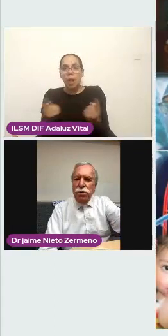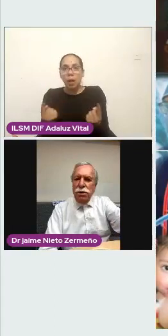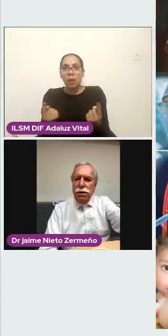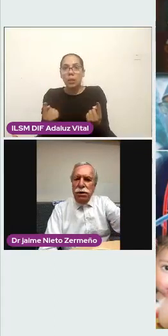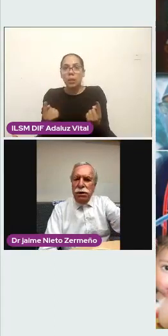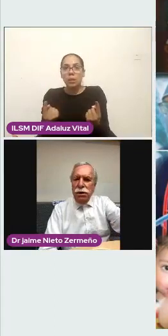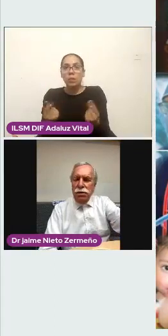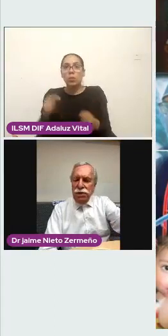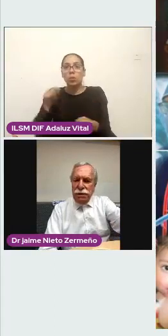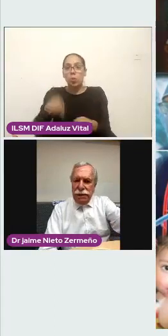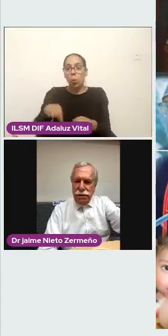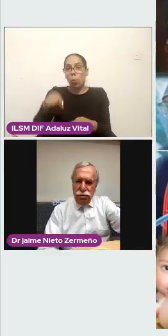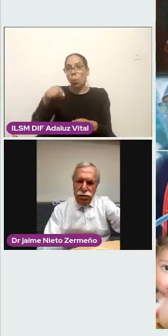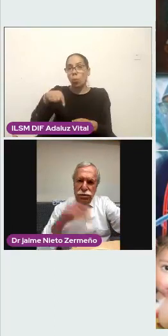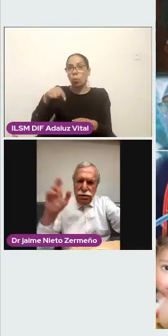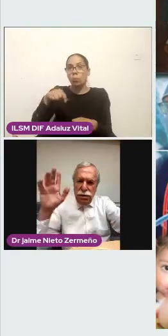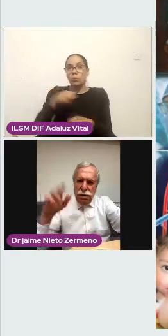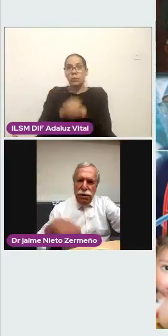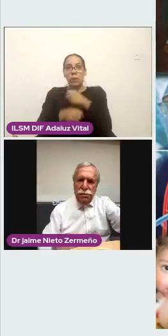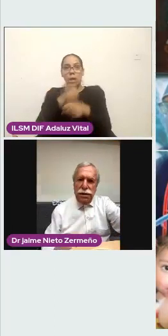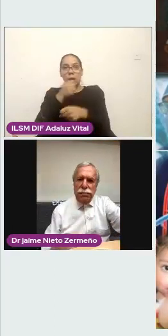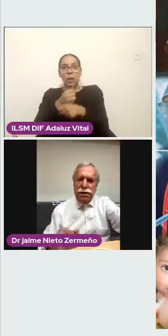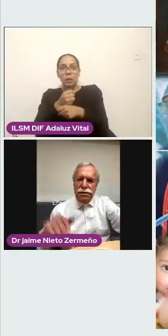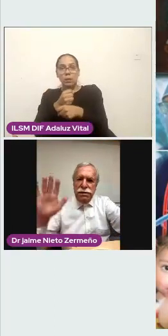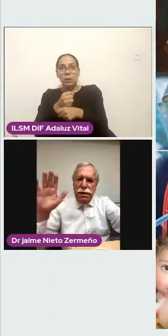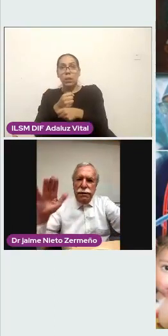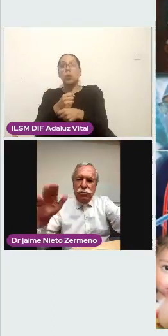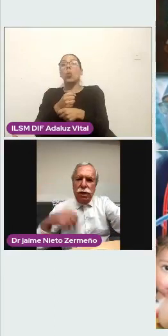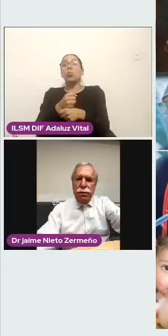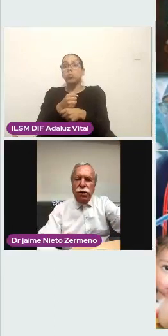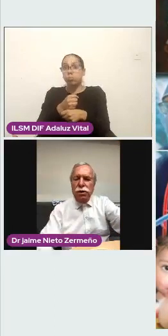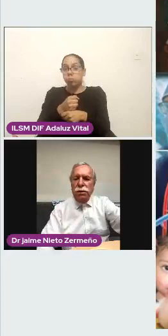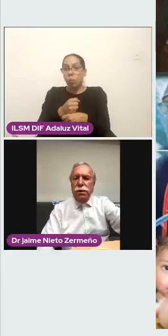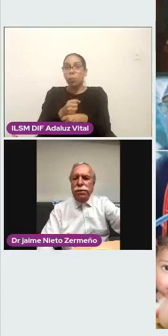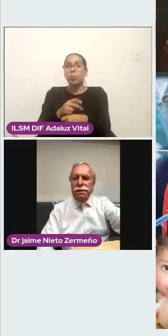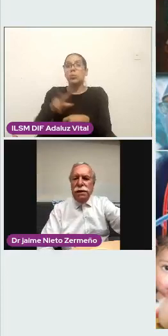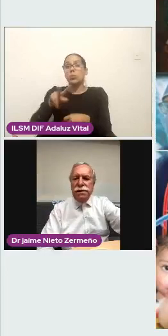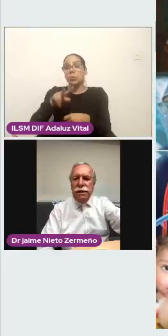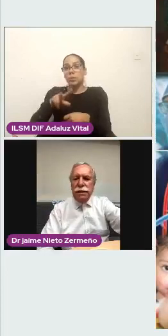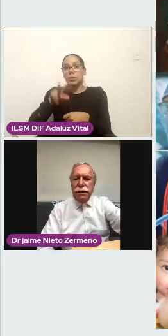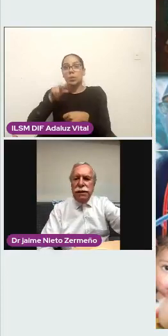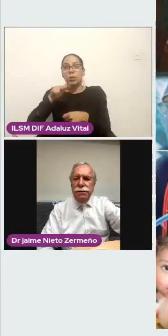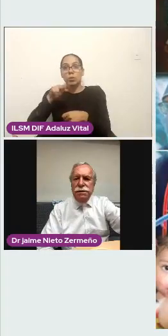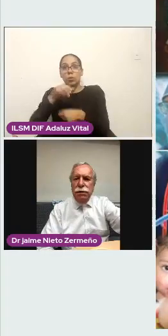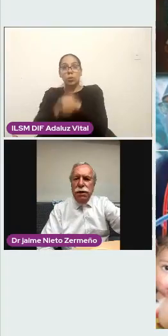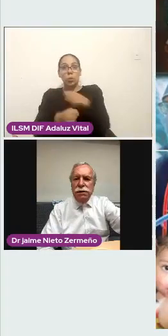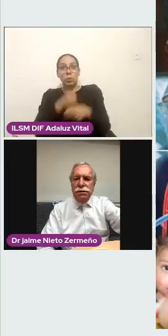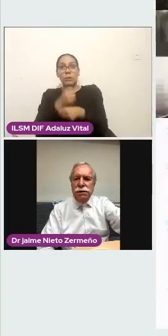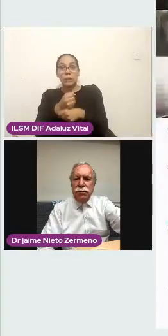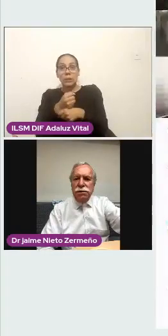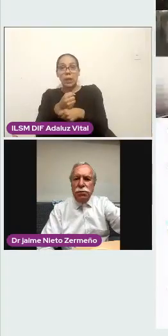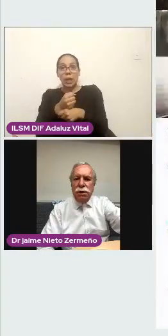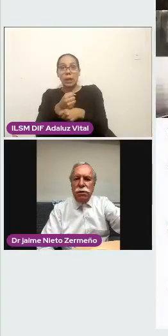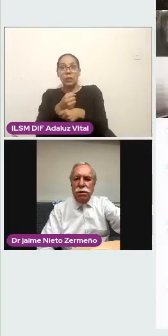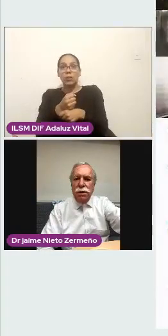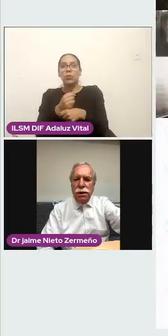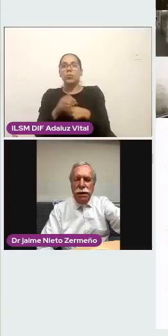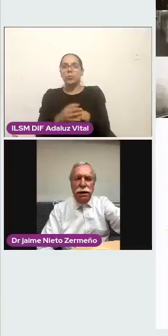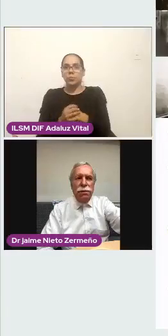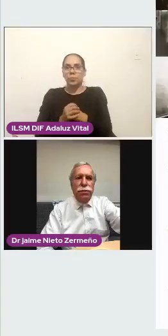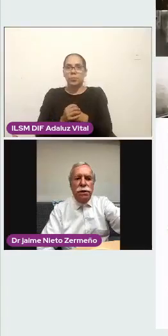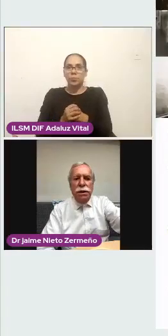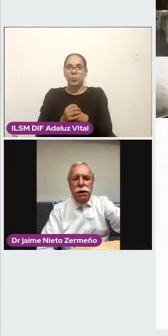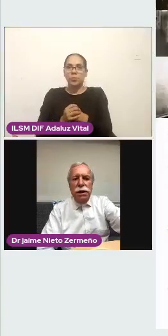año, 80 años. Entonces, le parece, si levanto la mano y me pasa la siguiente cada vez que lo haga, si estamos de acuerdo,